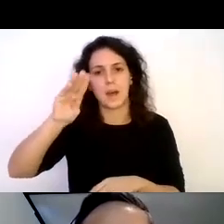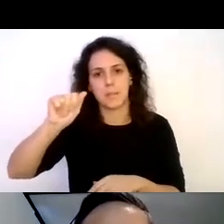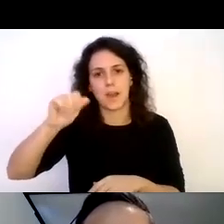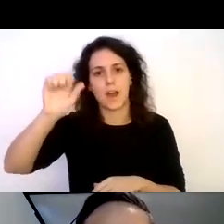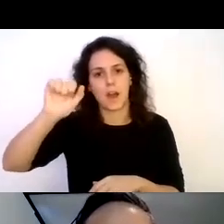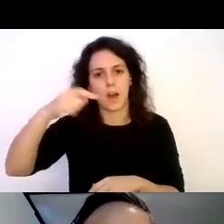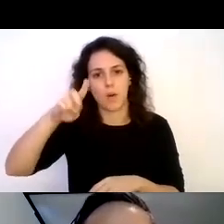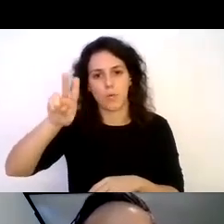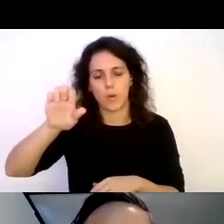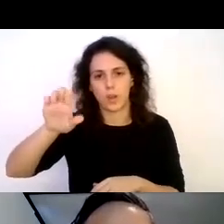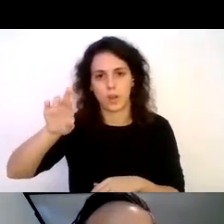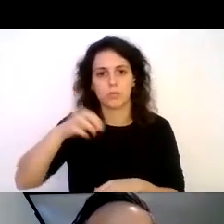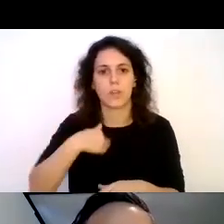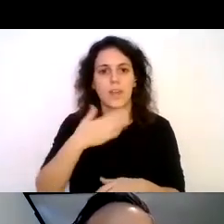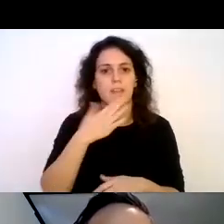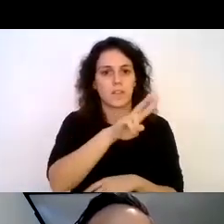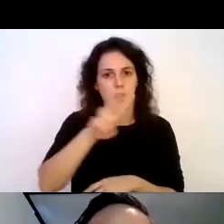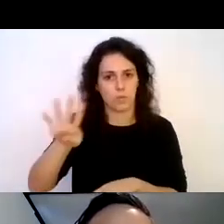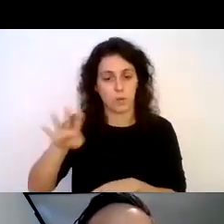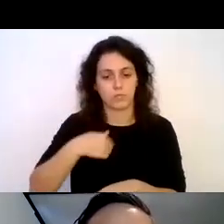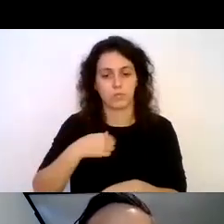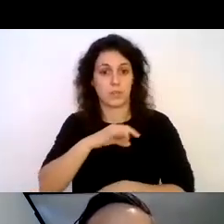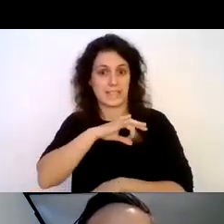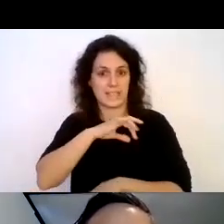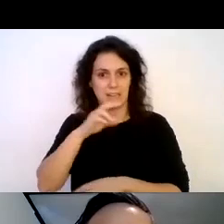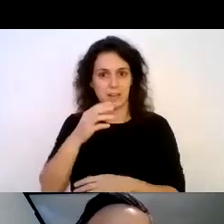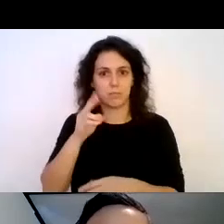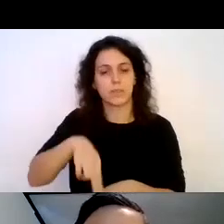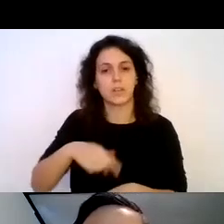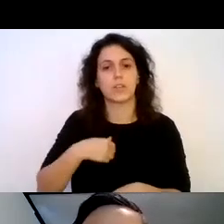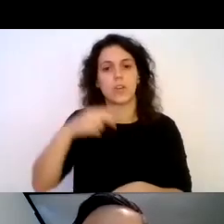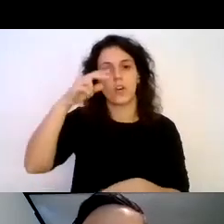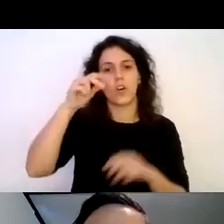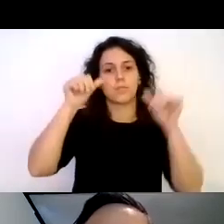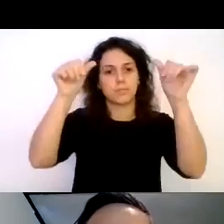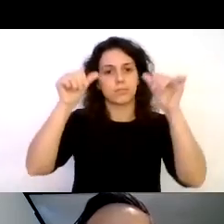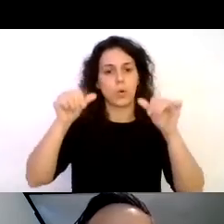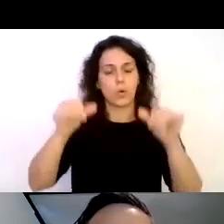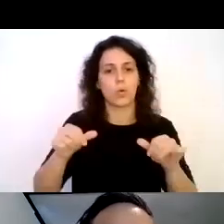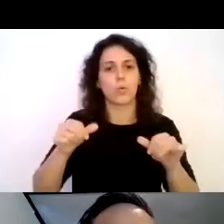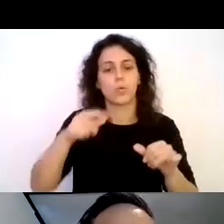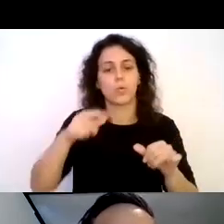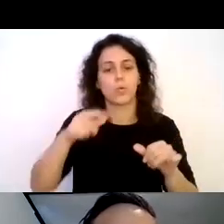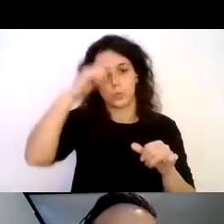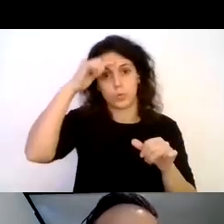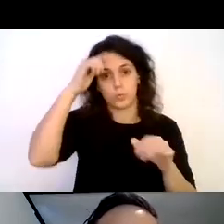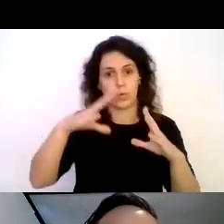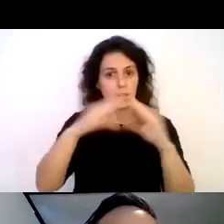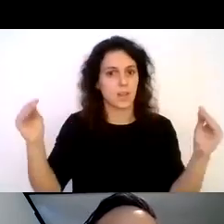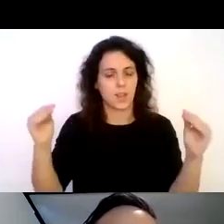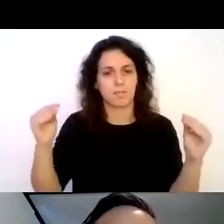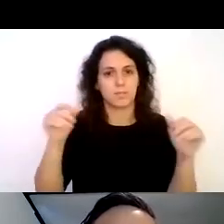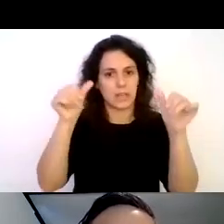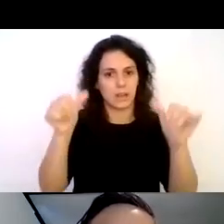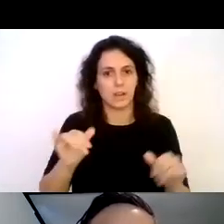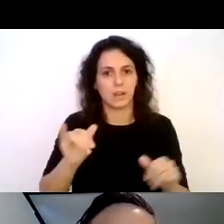años. Les presento desde Chile. Soy licenciado en ecoturismo de la Universidad Andrés Bello y expondré sobre la